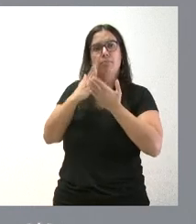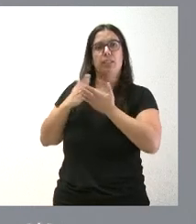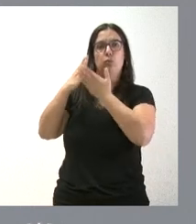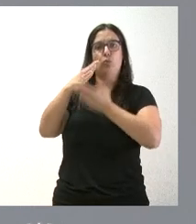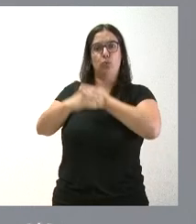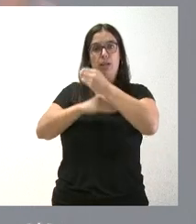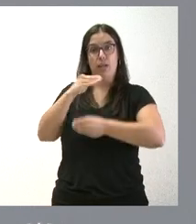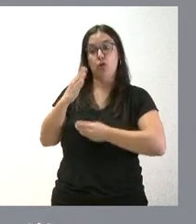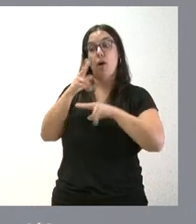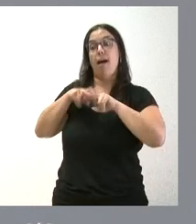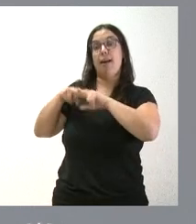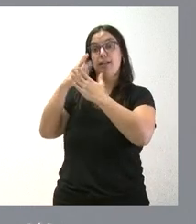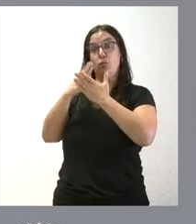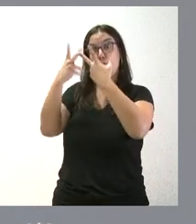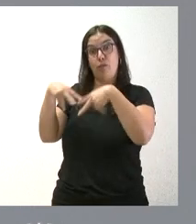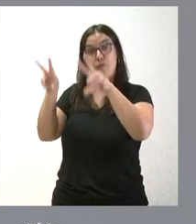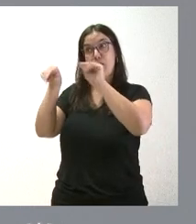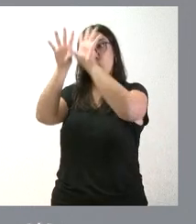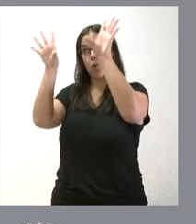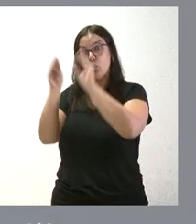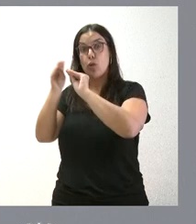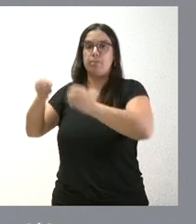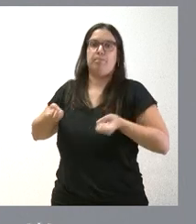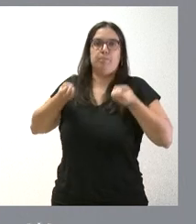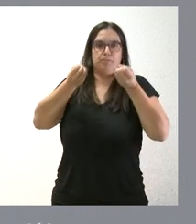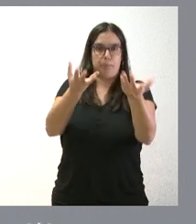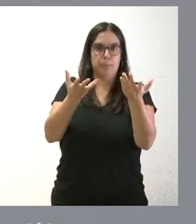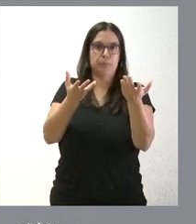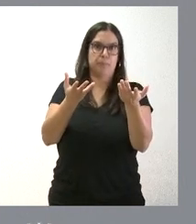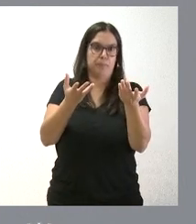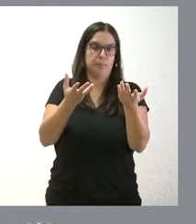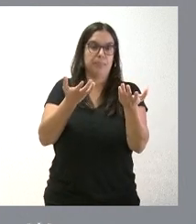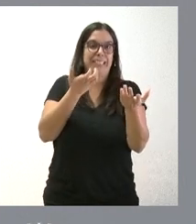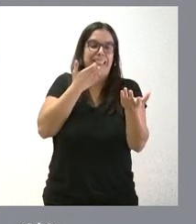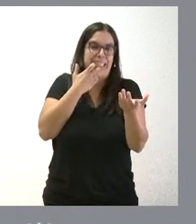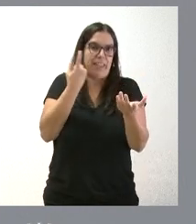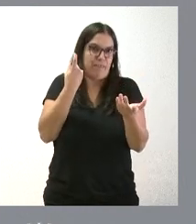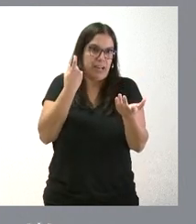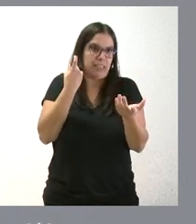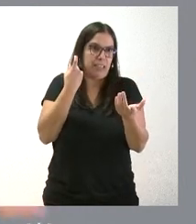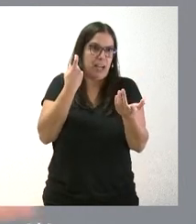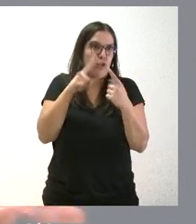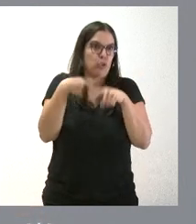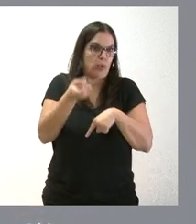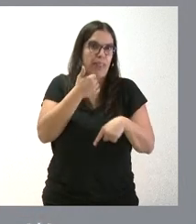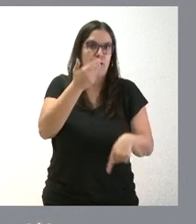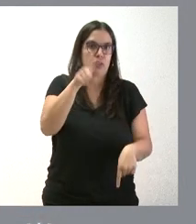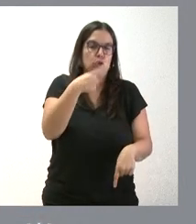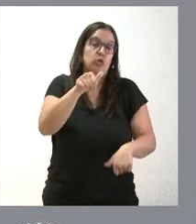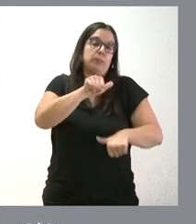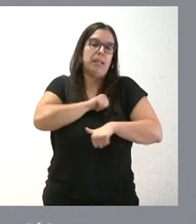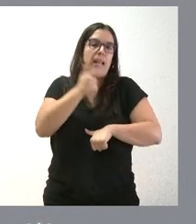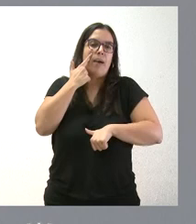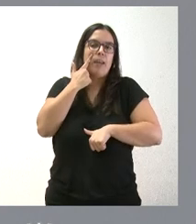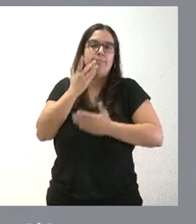Cuando termine ese análisis informará de los efectos de los mismos, si lo hubiera. Y, por tanto, vamos a esperar a que